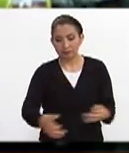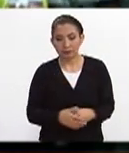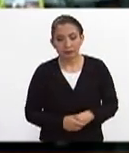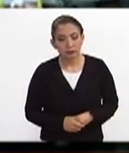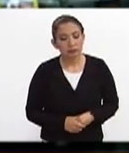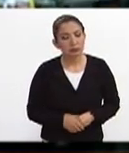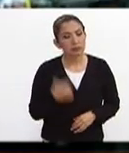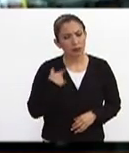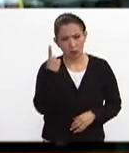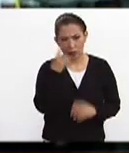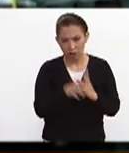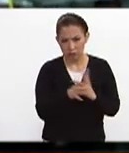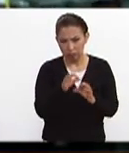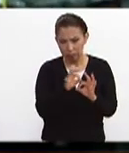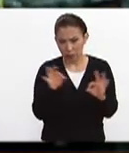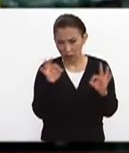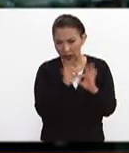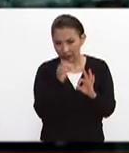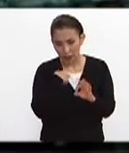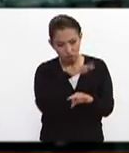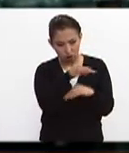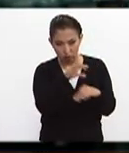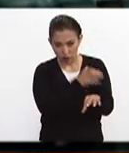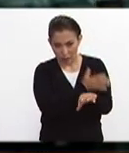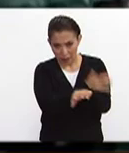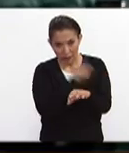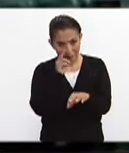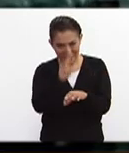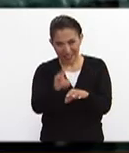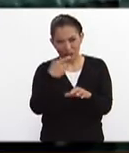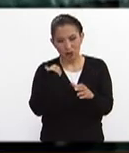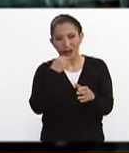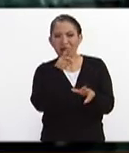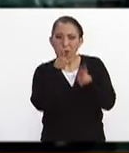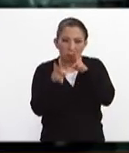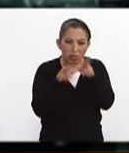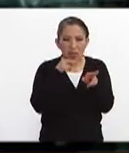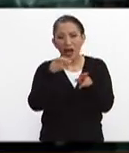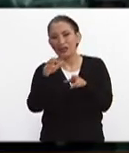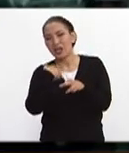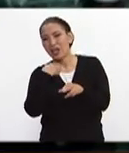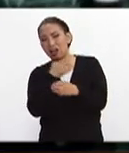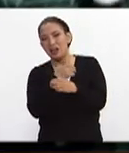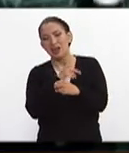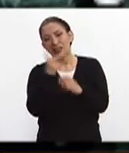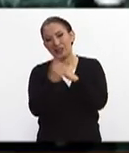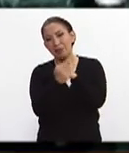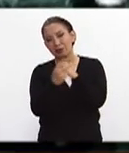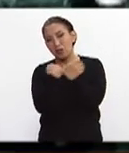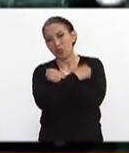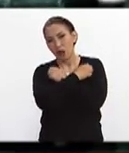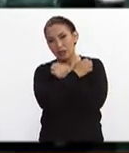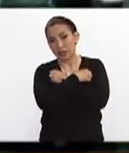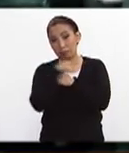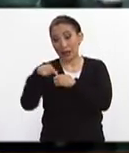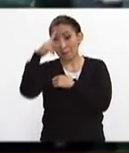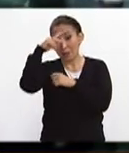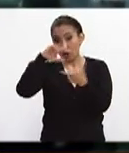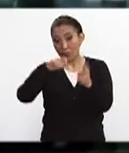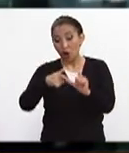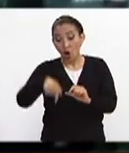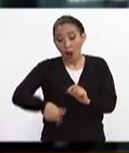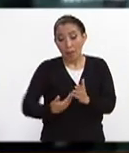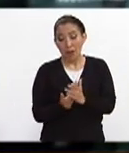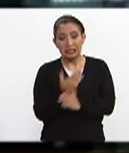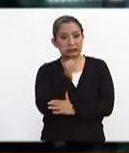destacar que nos comentaban todos nuestros compañeros que usted ha visto en la pantalla de Televisión Educativa y de México al día durante esta madrugada